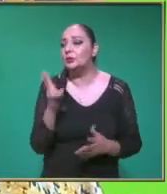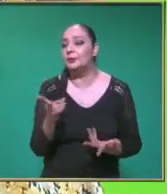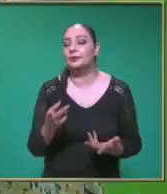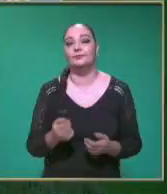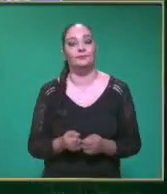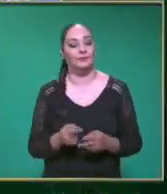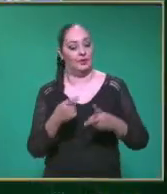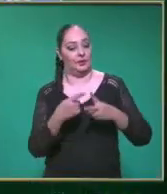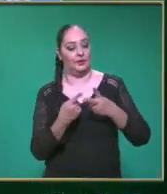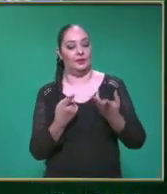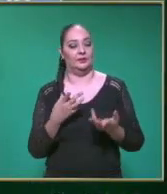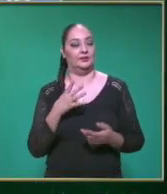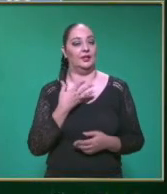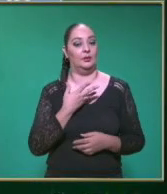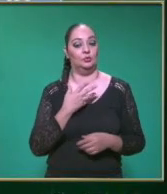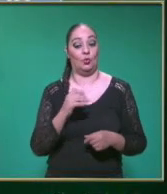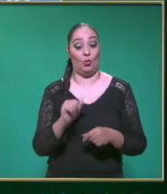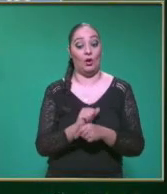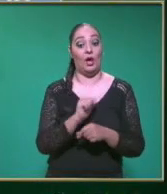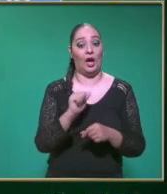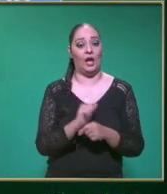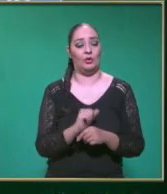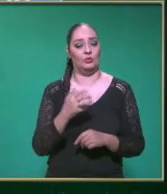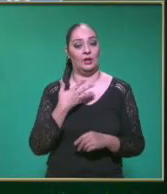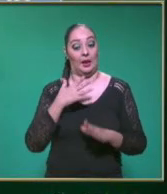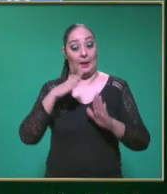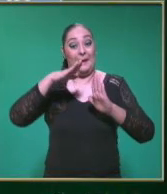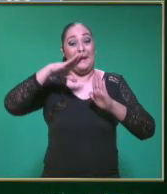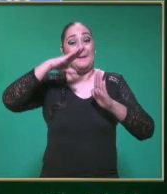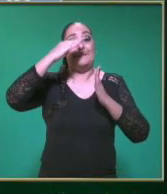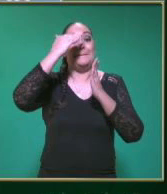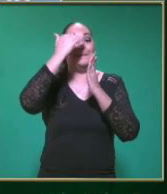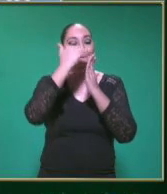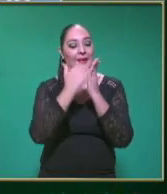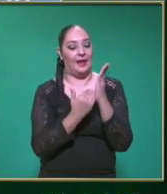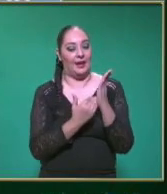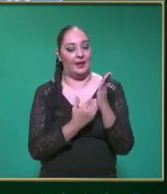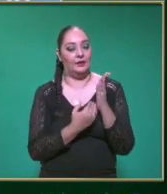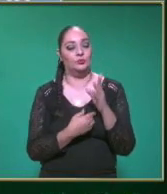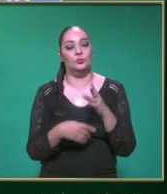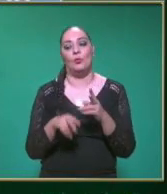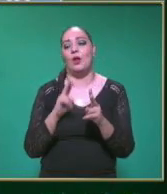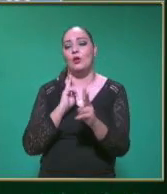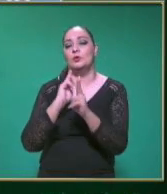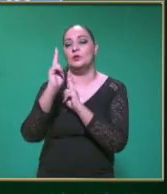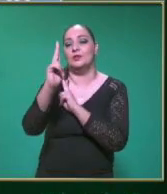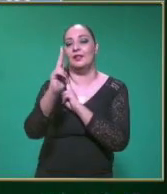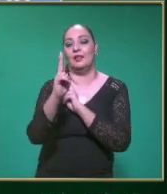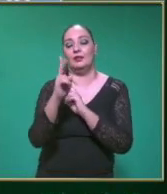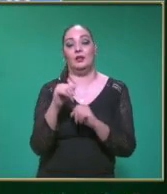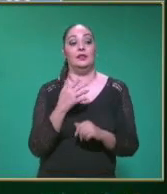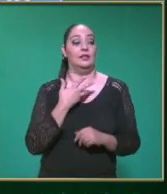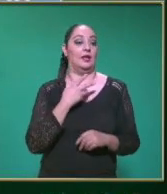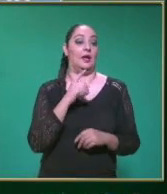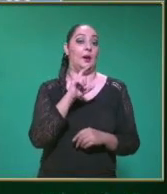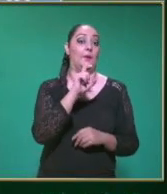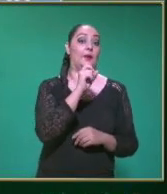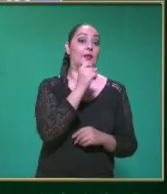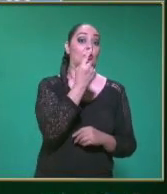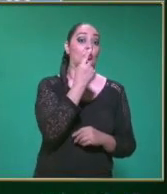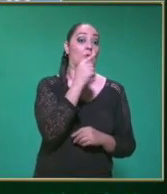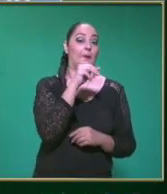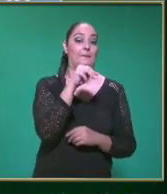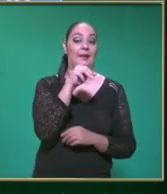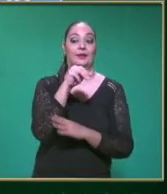cálculo Un automóvil Reduce Fíjense bien Ahora reduce Su velocidad De 21 metros Sobre segundo